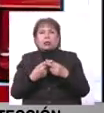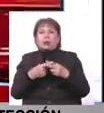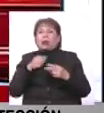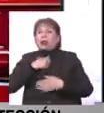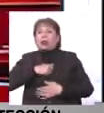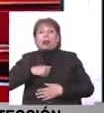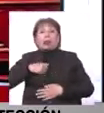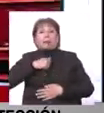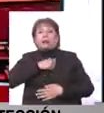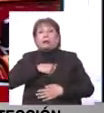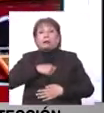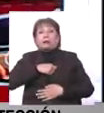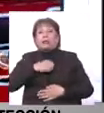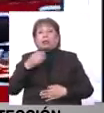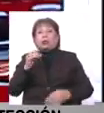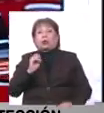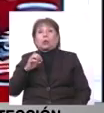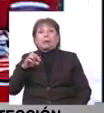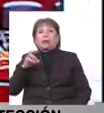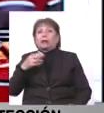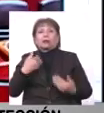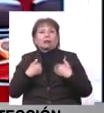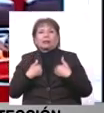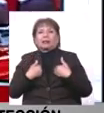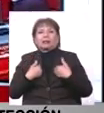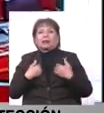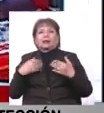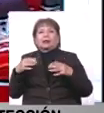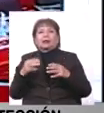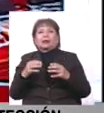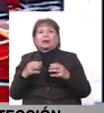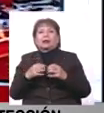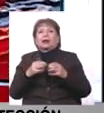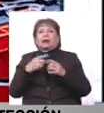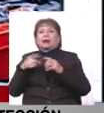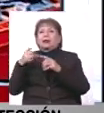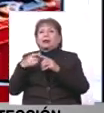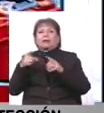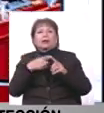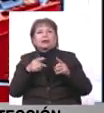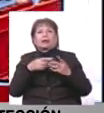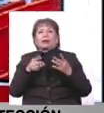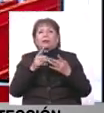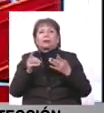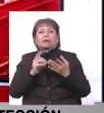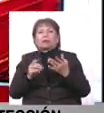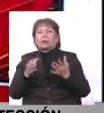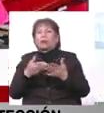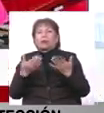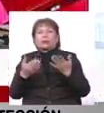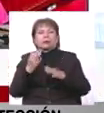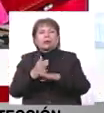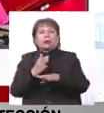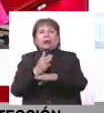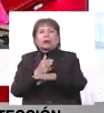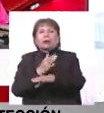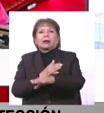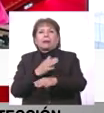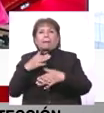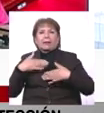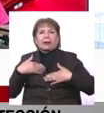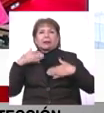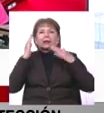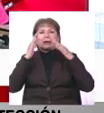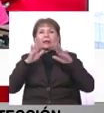lamentablemente el personal de UPE no cuenta con estas diversificaciones o posibilidades de mejoramiento para poder